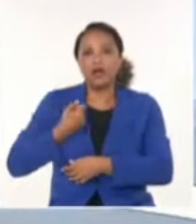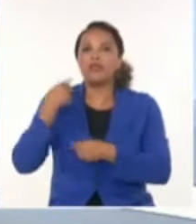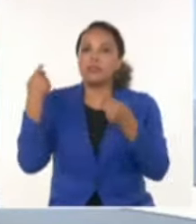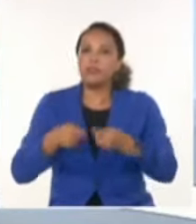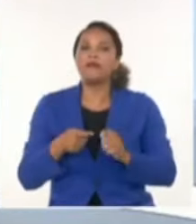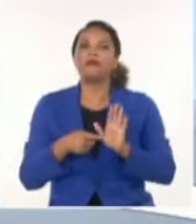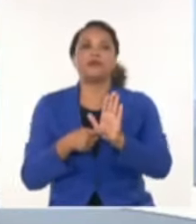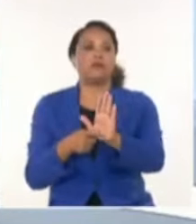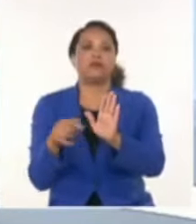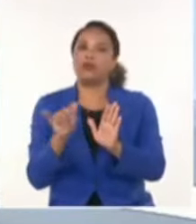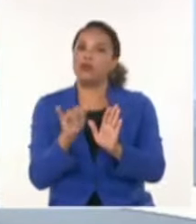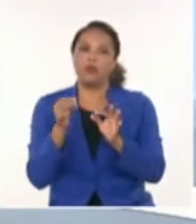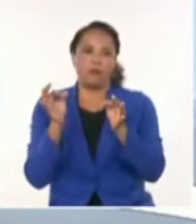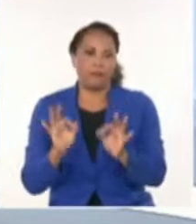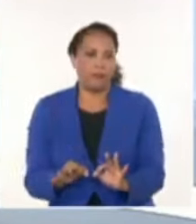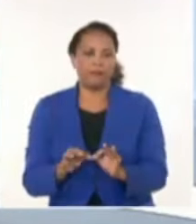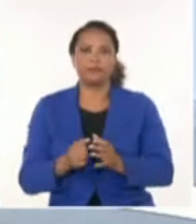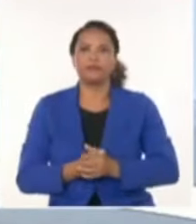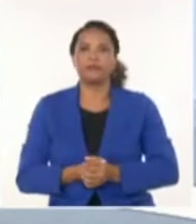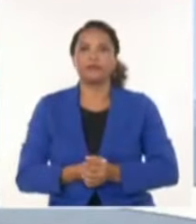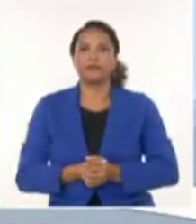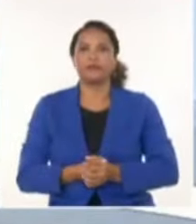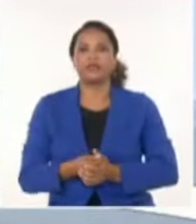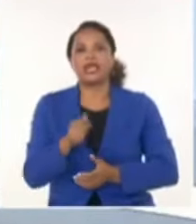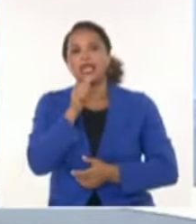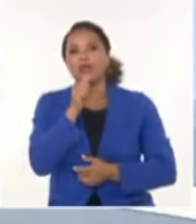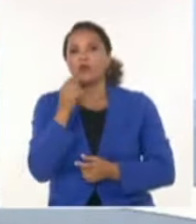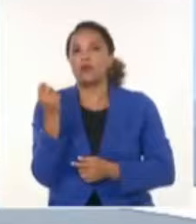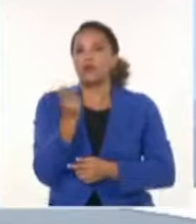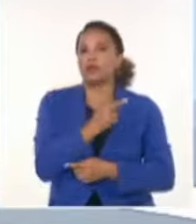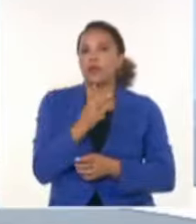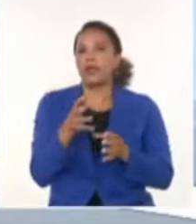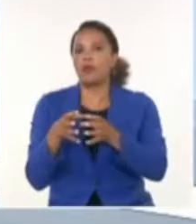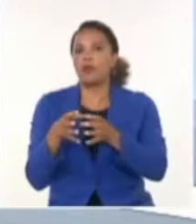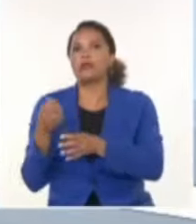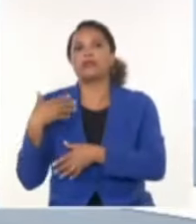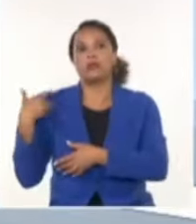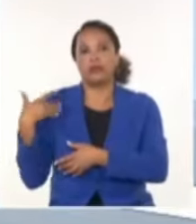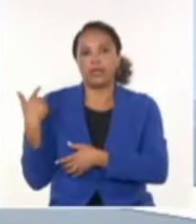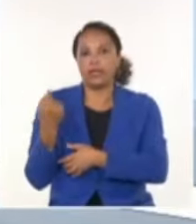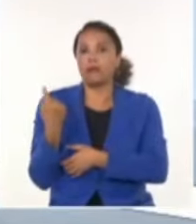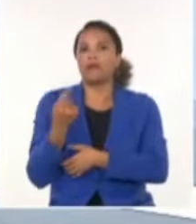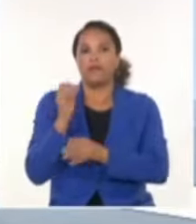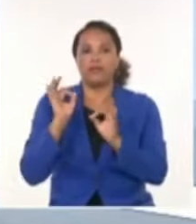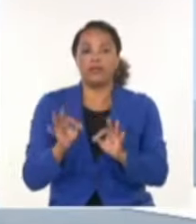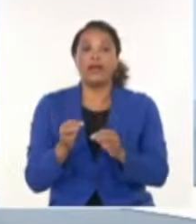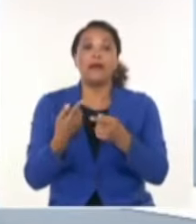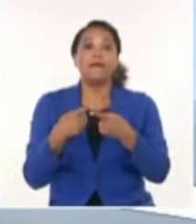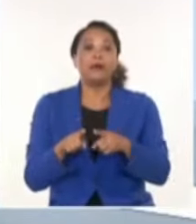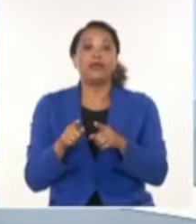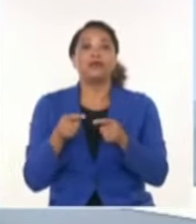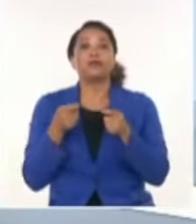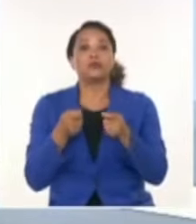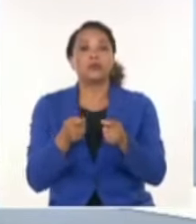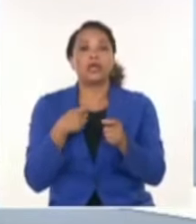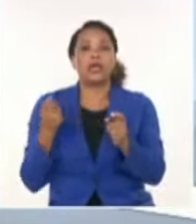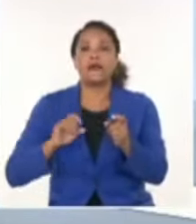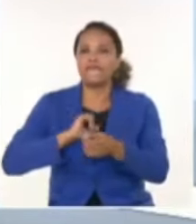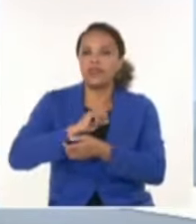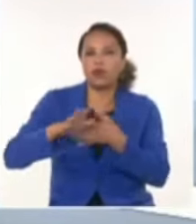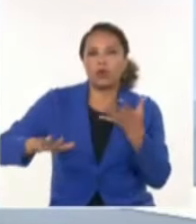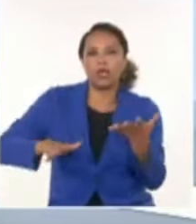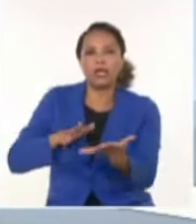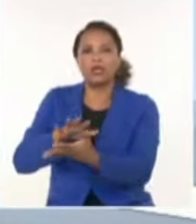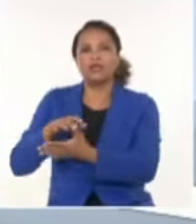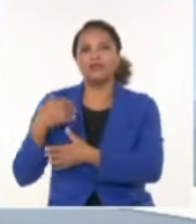también hay que demostrarlo. O sea, la duda es legítima, los reclamos legales y viables, pero la incitación a la violencia, los juicios a priori,